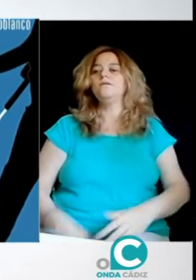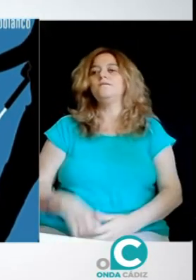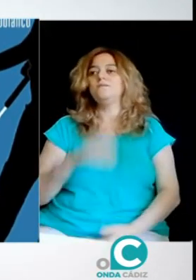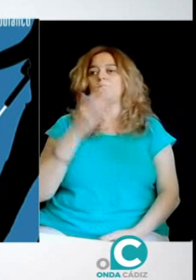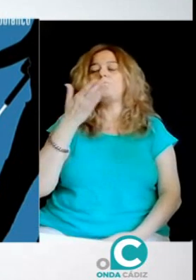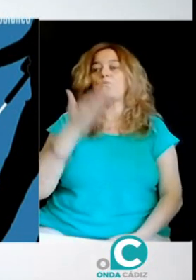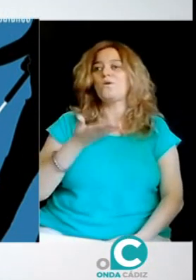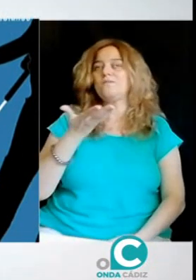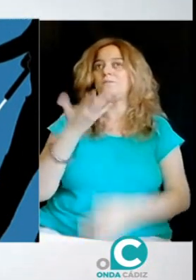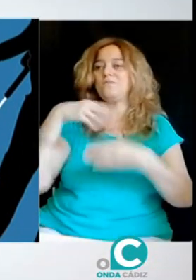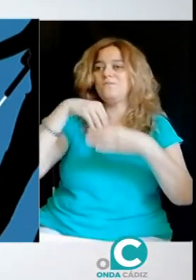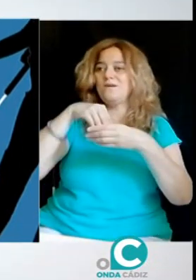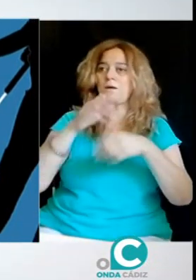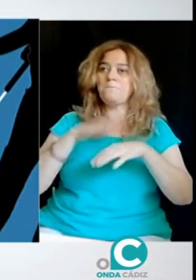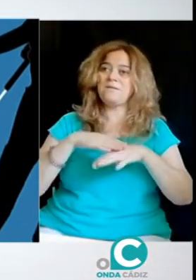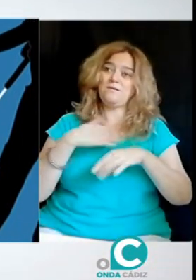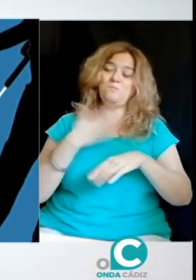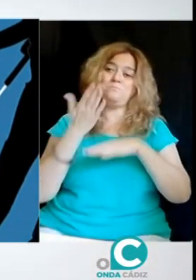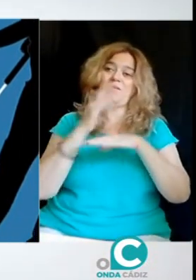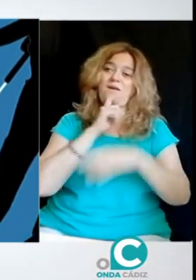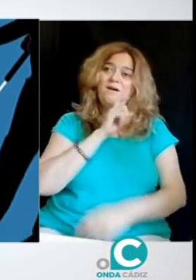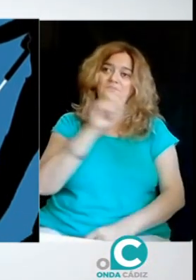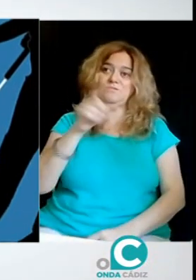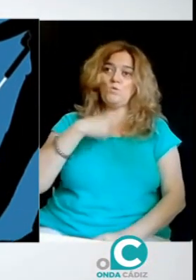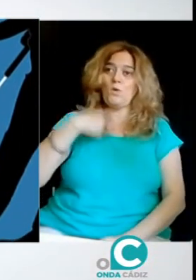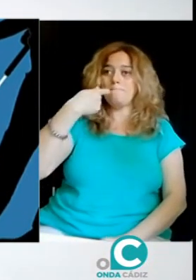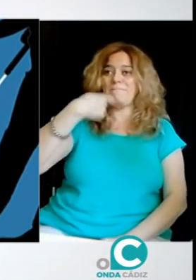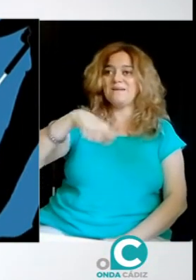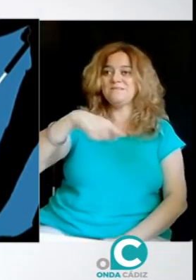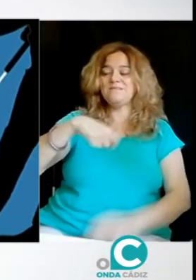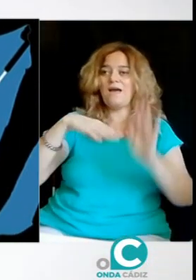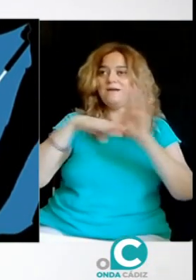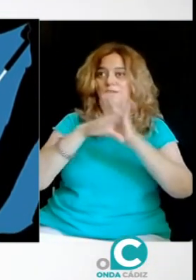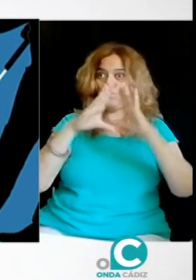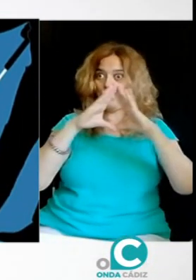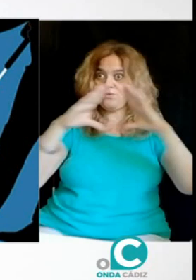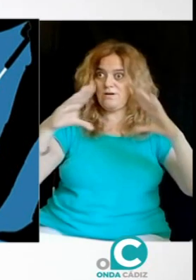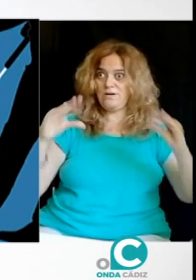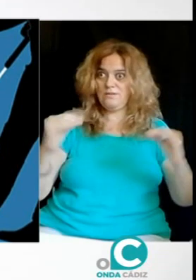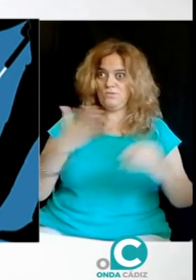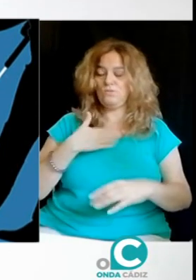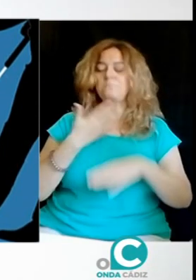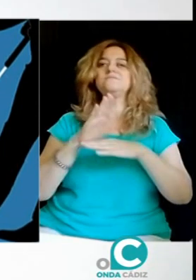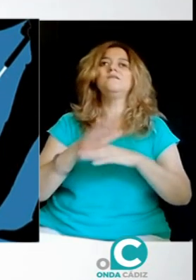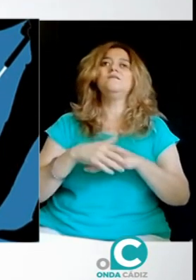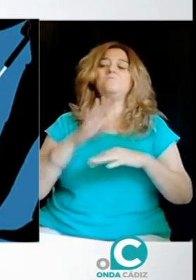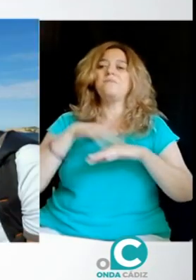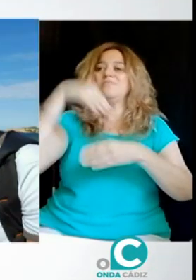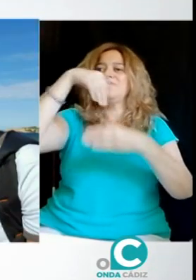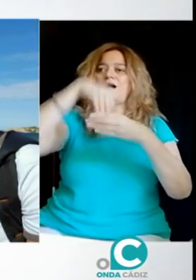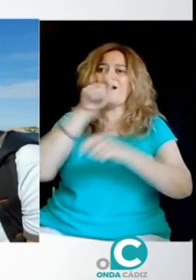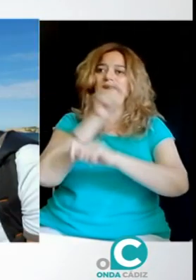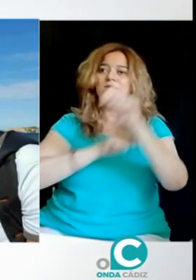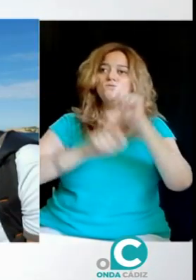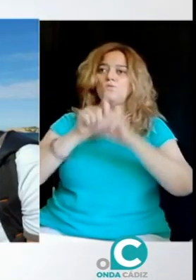Sí, así es. Para nosotros es muy importante. Yo soy